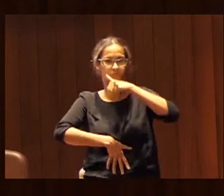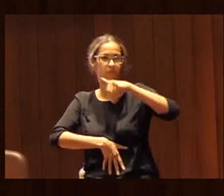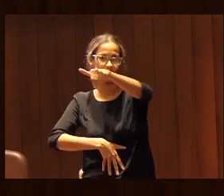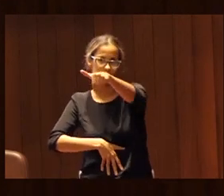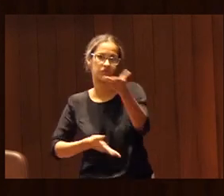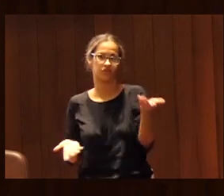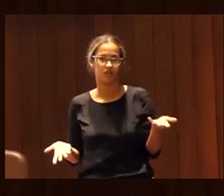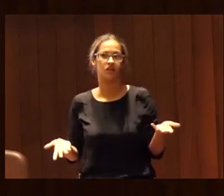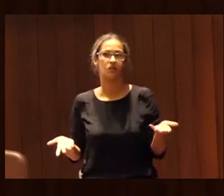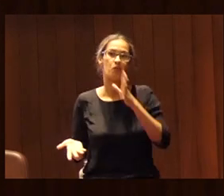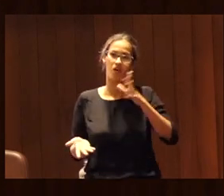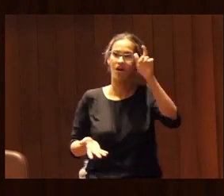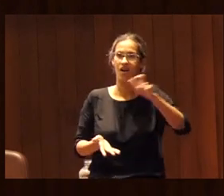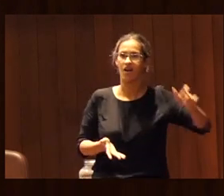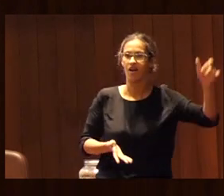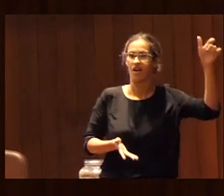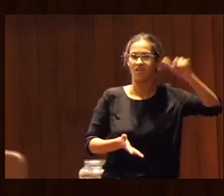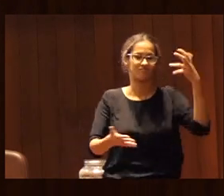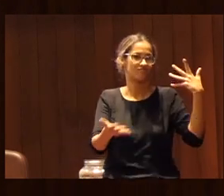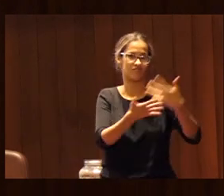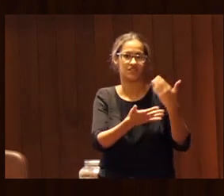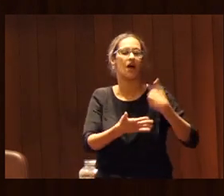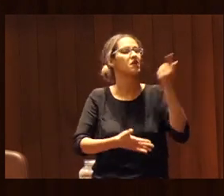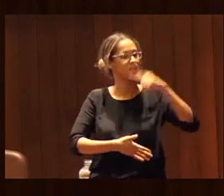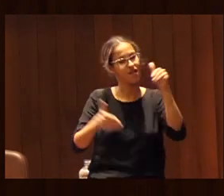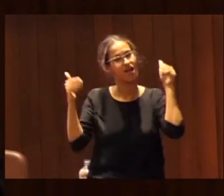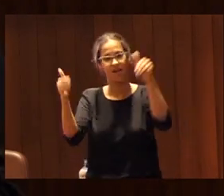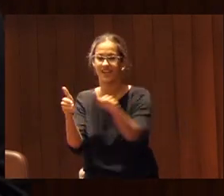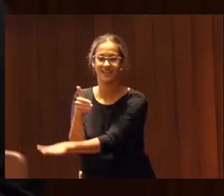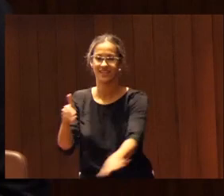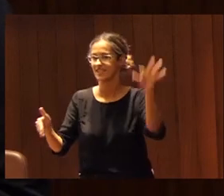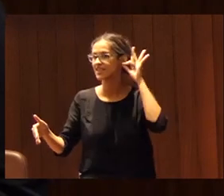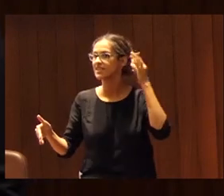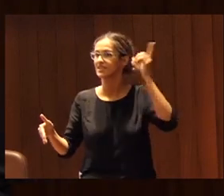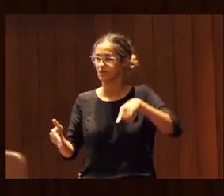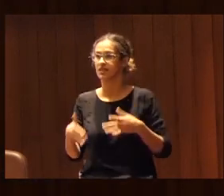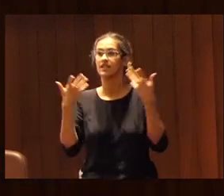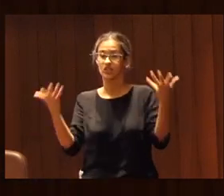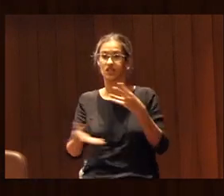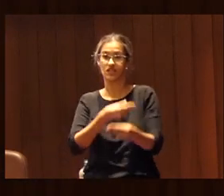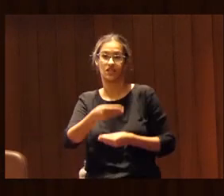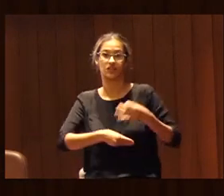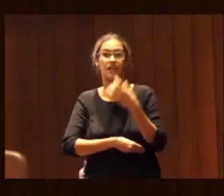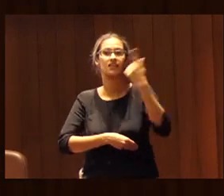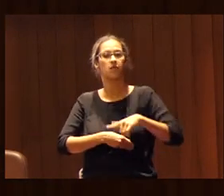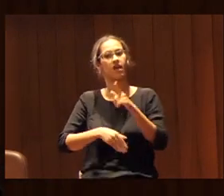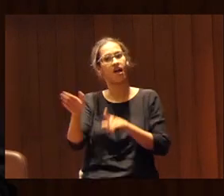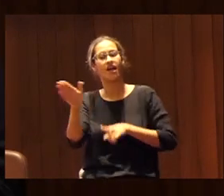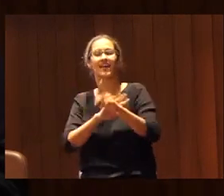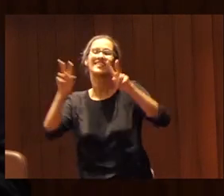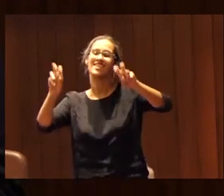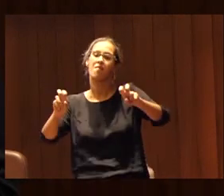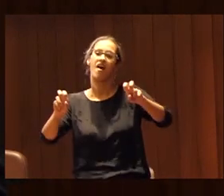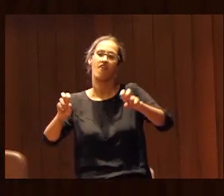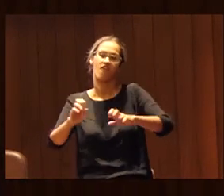siempre mucho más a mano y es un trabajo que hay que hacer también con las chicas bien ¿qué acciones se están desarrollando también en el ámbito de la violencia sexual?